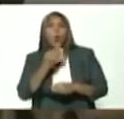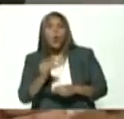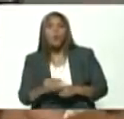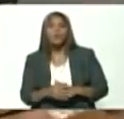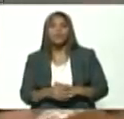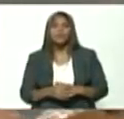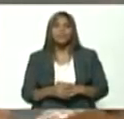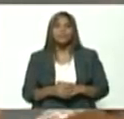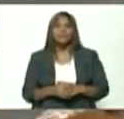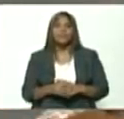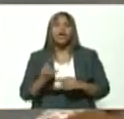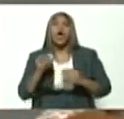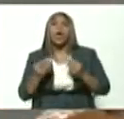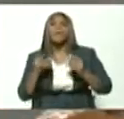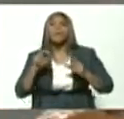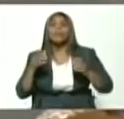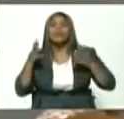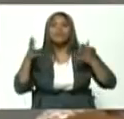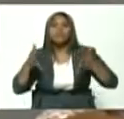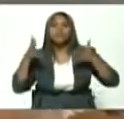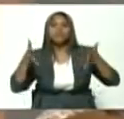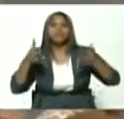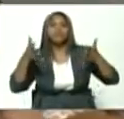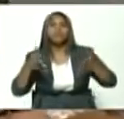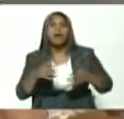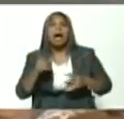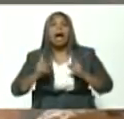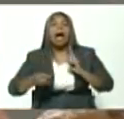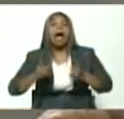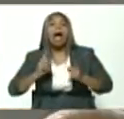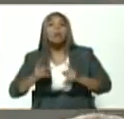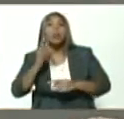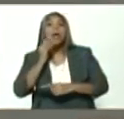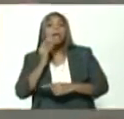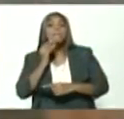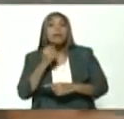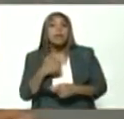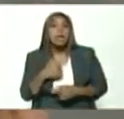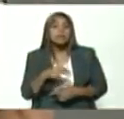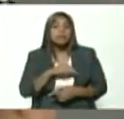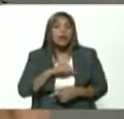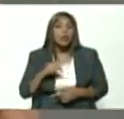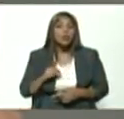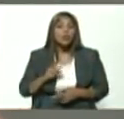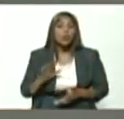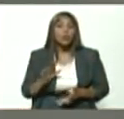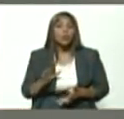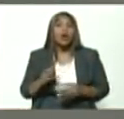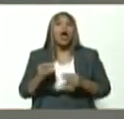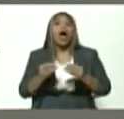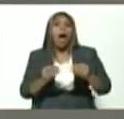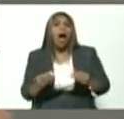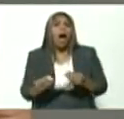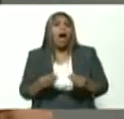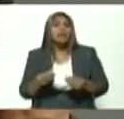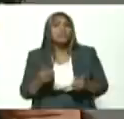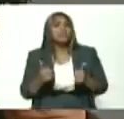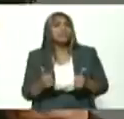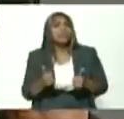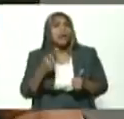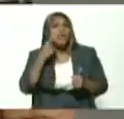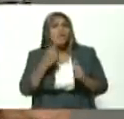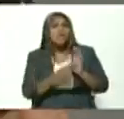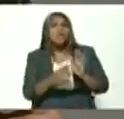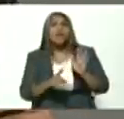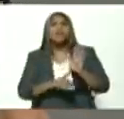y la formación que en algunos sectores en algunas experiencias nuestras lo estamos haciendo tal como se evidenció ese día